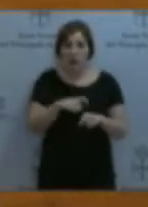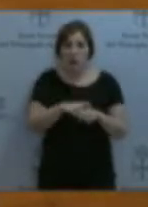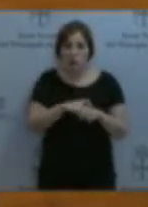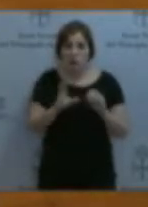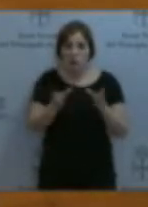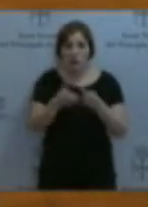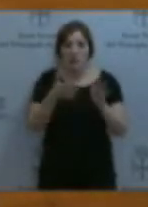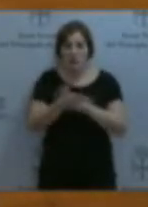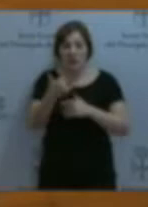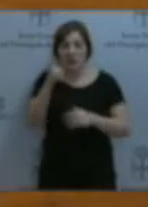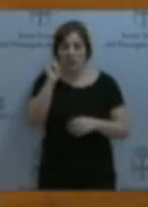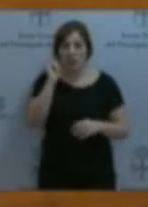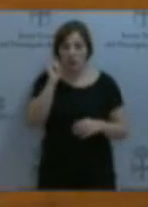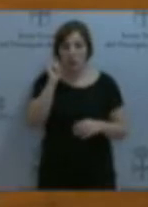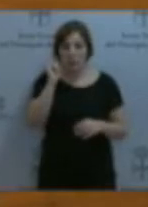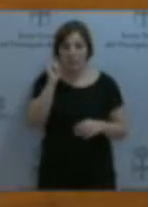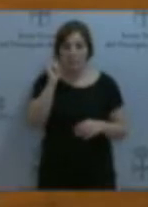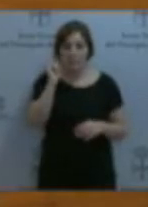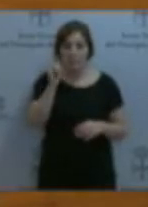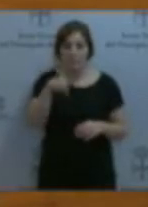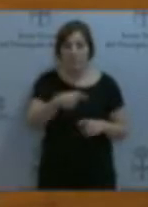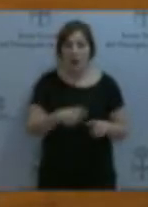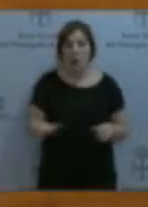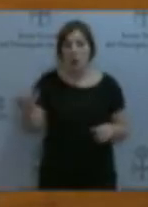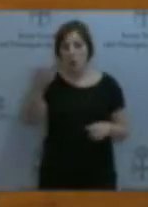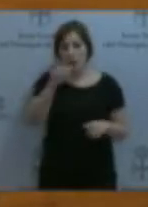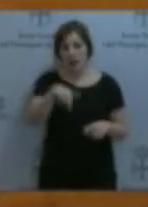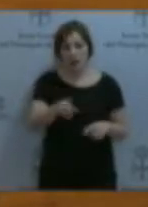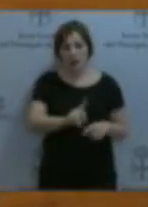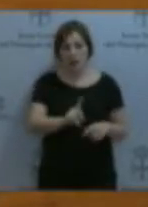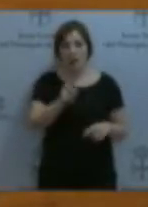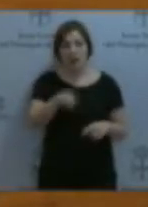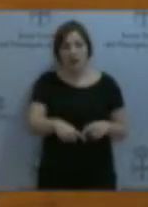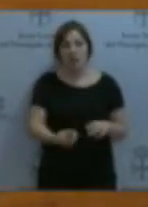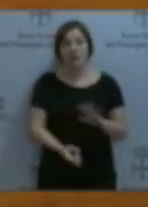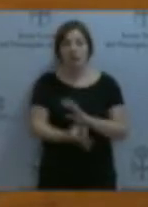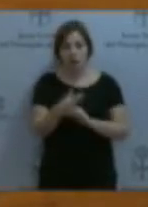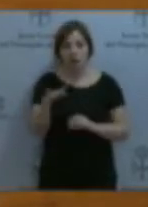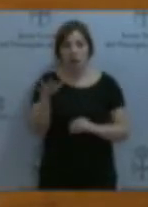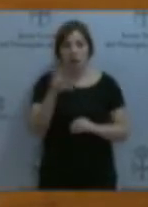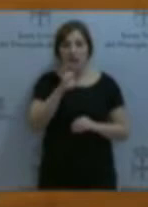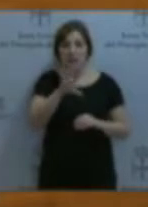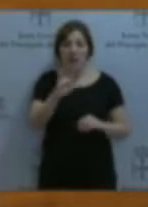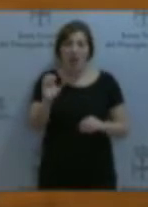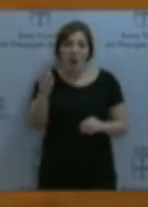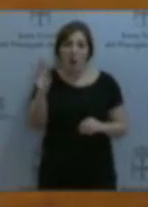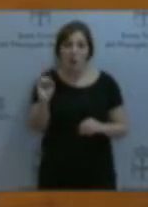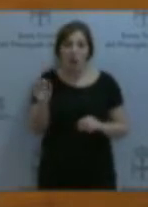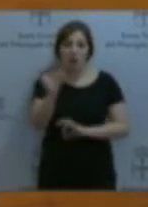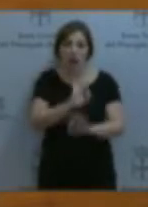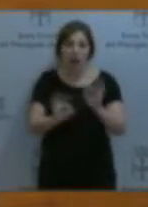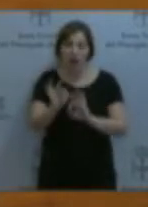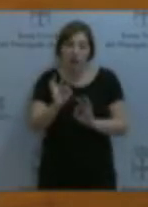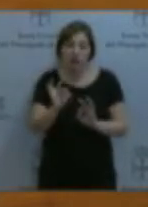riesgo se determinan en Europa, no aquí, y aparecen en el listado EPO de organizaciones europeas para la protección